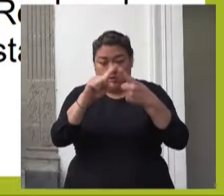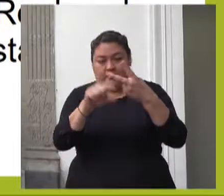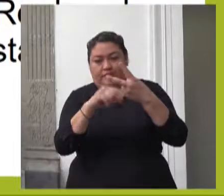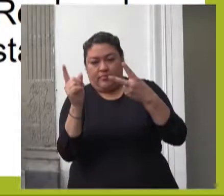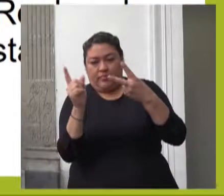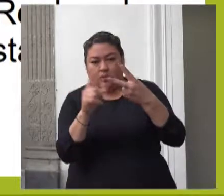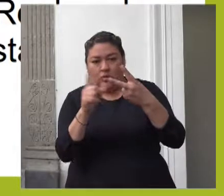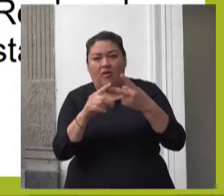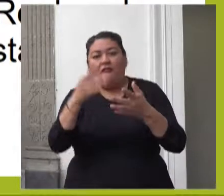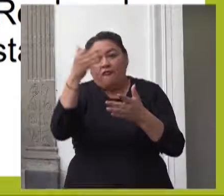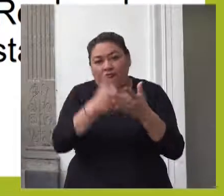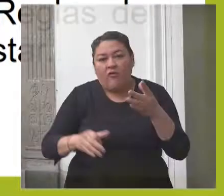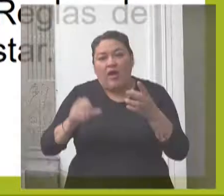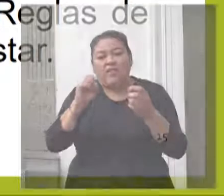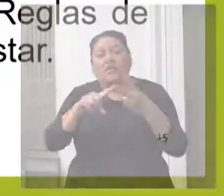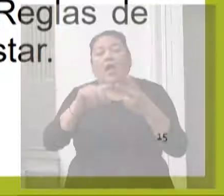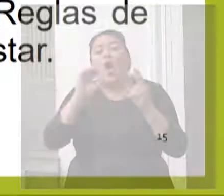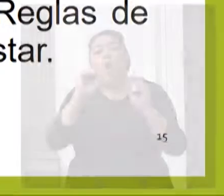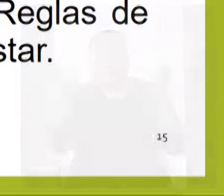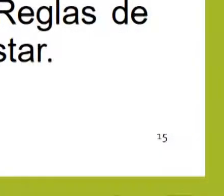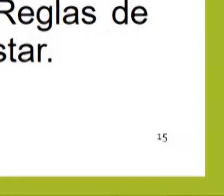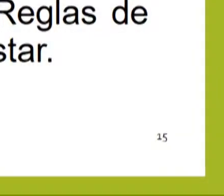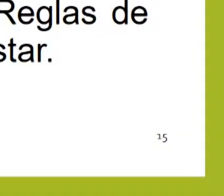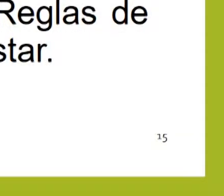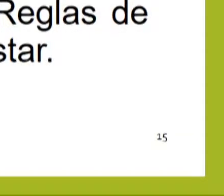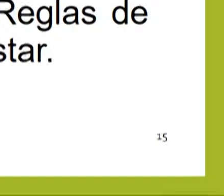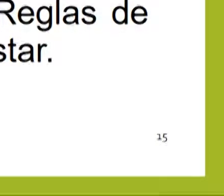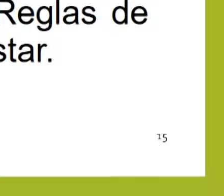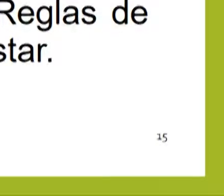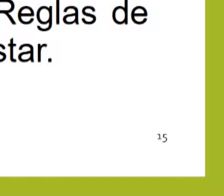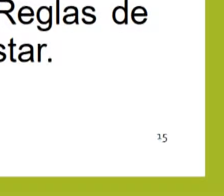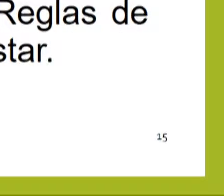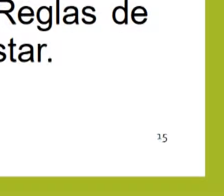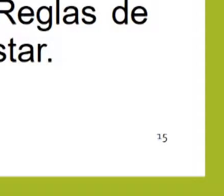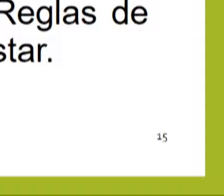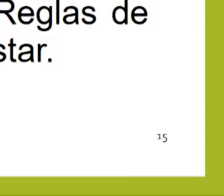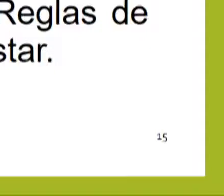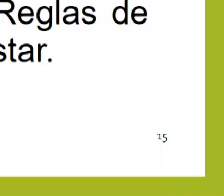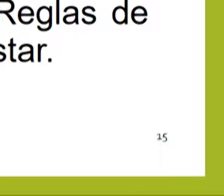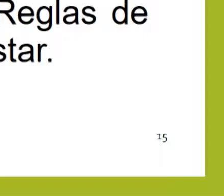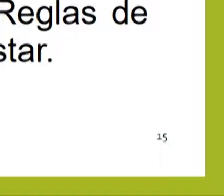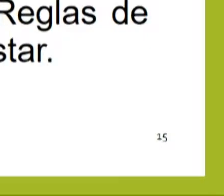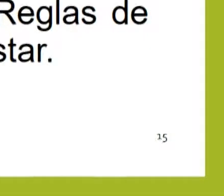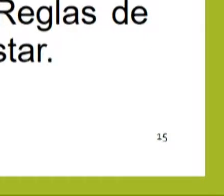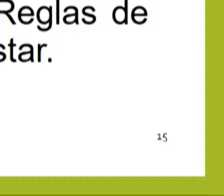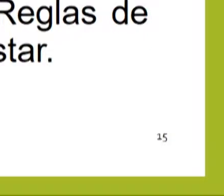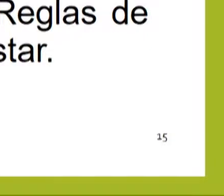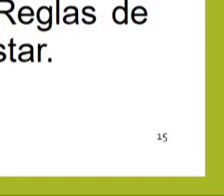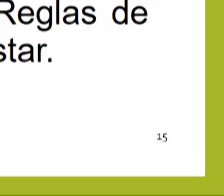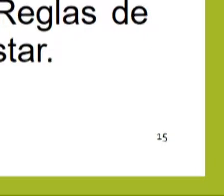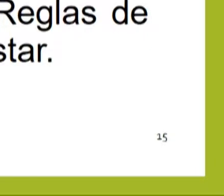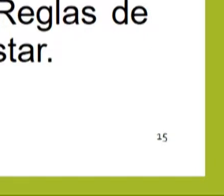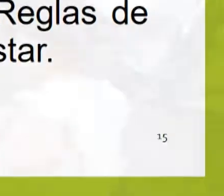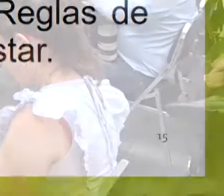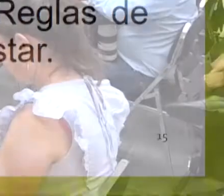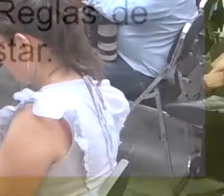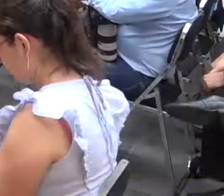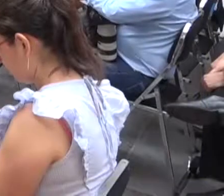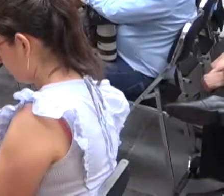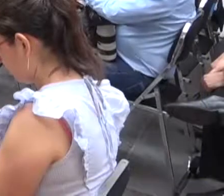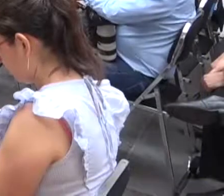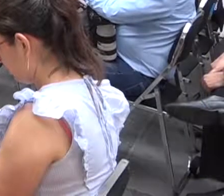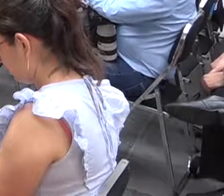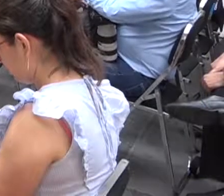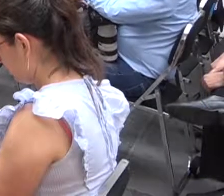procedimiento para la autorización de las reglas de operación del programa de apoyo al bienestar y al